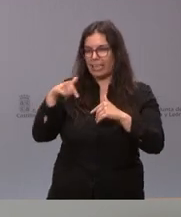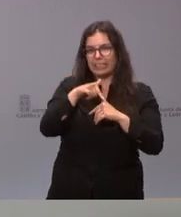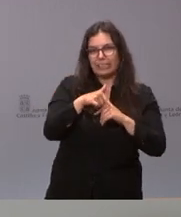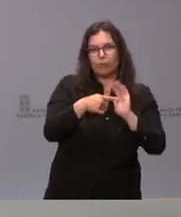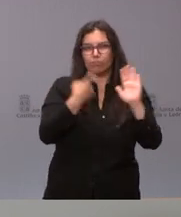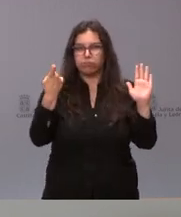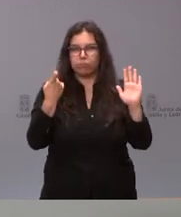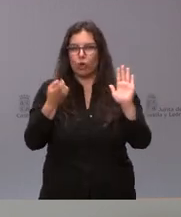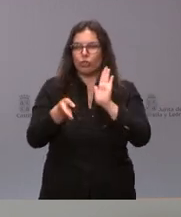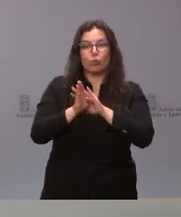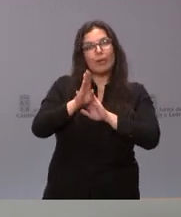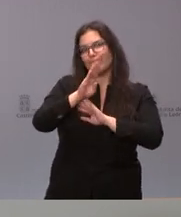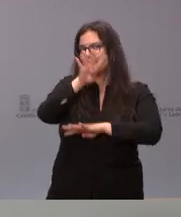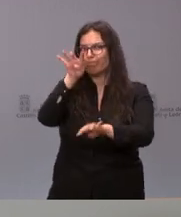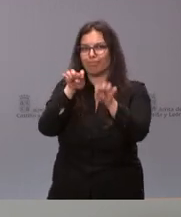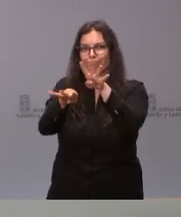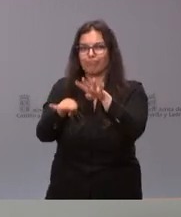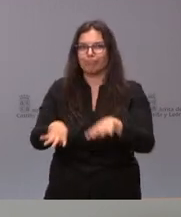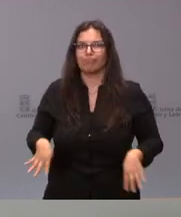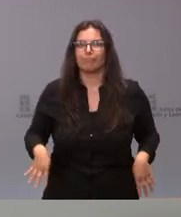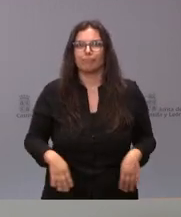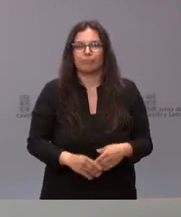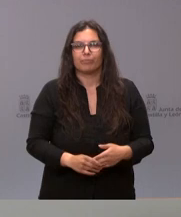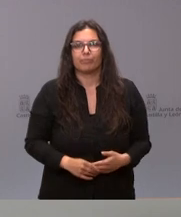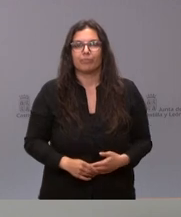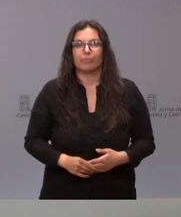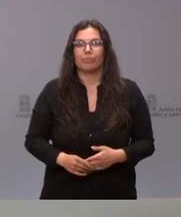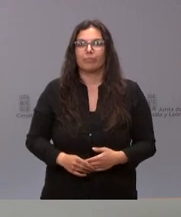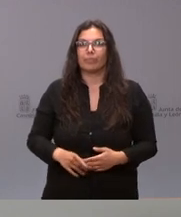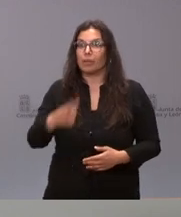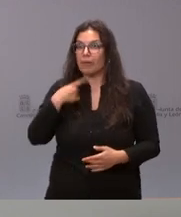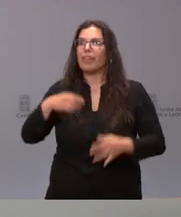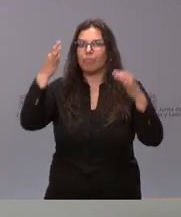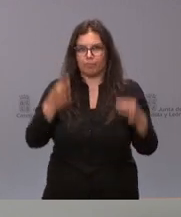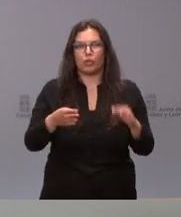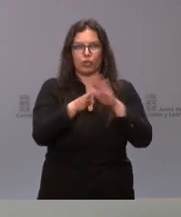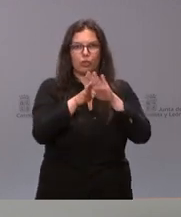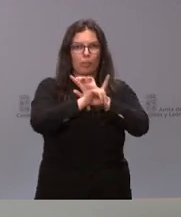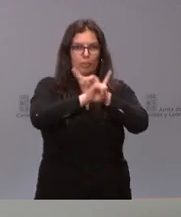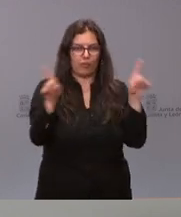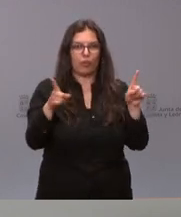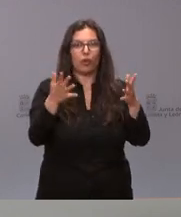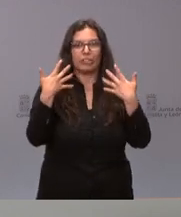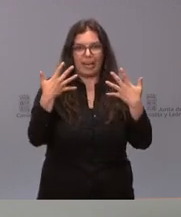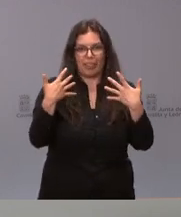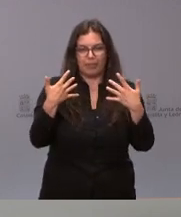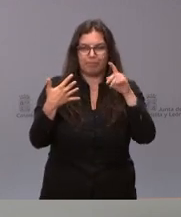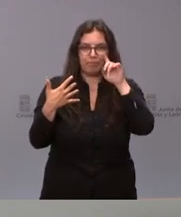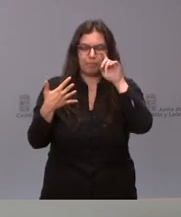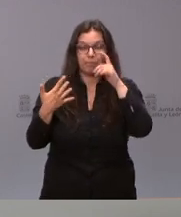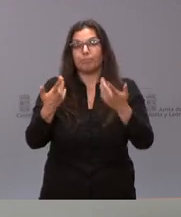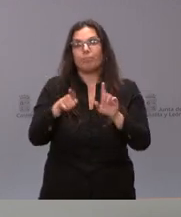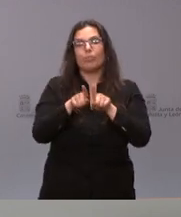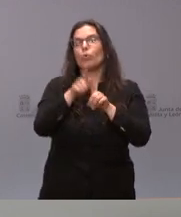sigue vigente y eso finalizó. Sigue vigente, me dicen. Sigue vigente. O me confirman que sigue vigente y, por tanto, entre las medidas de protección